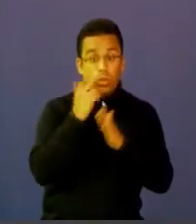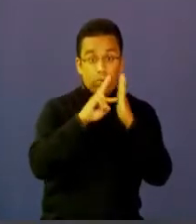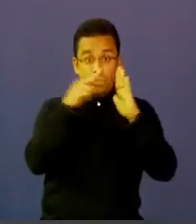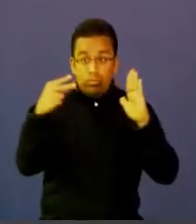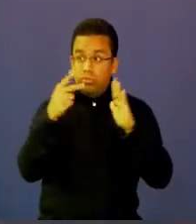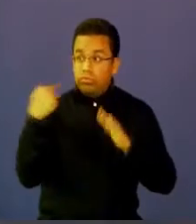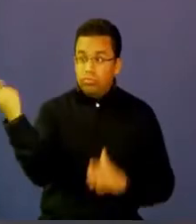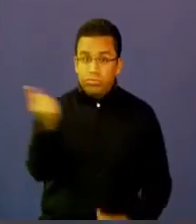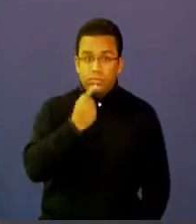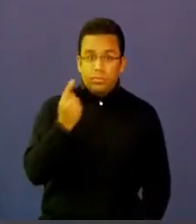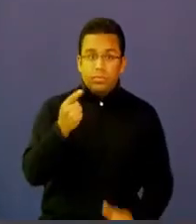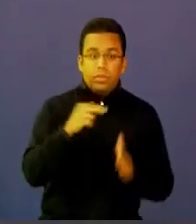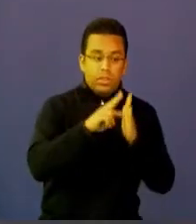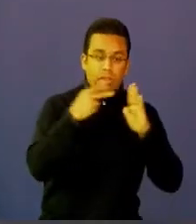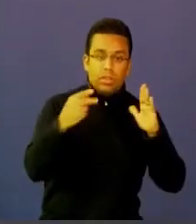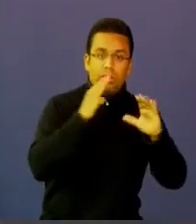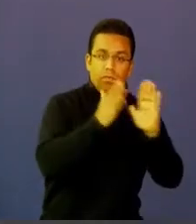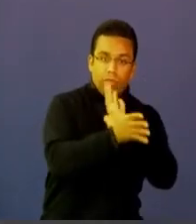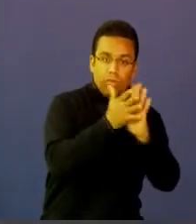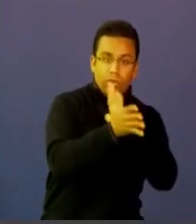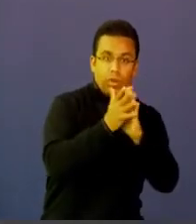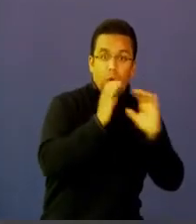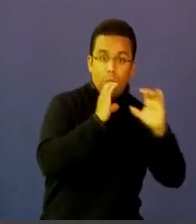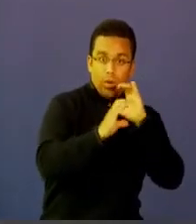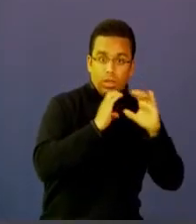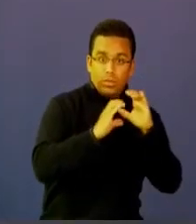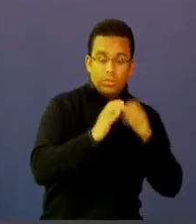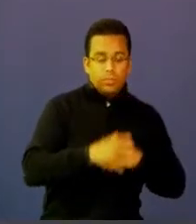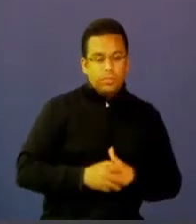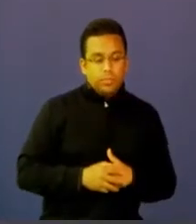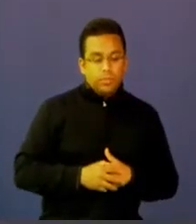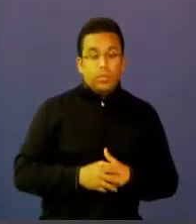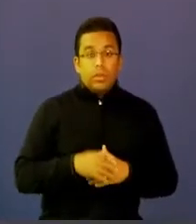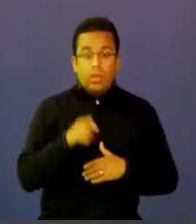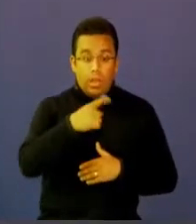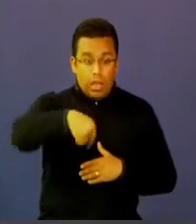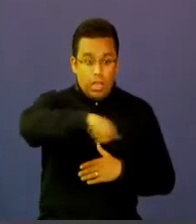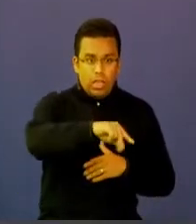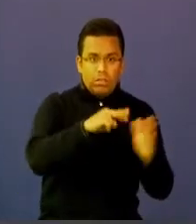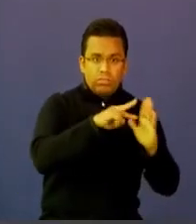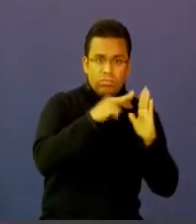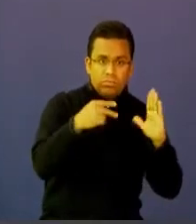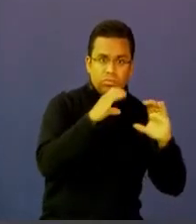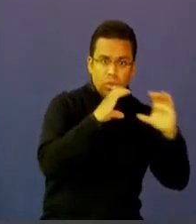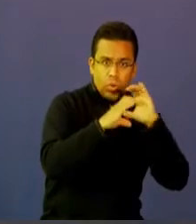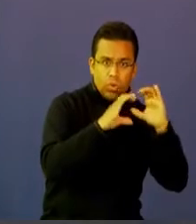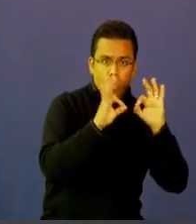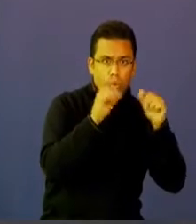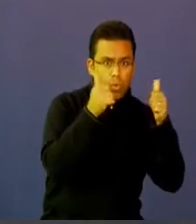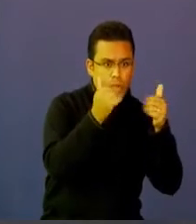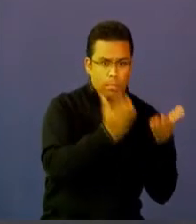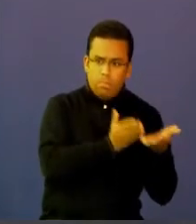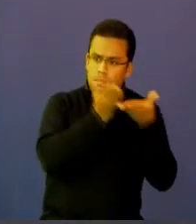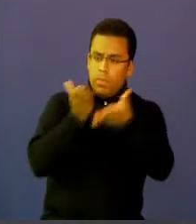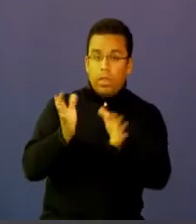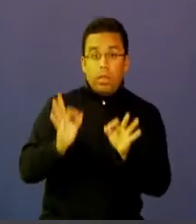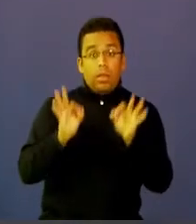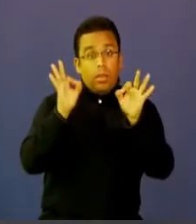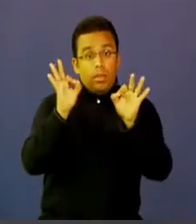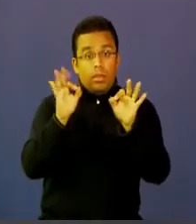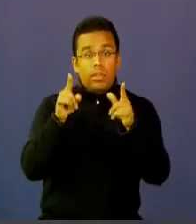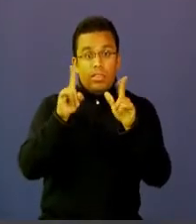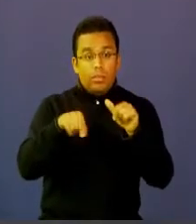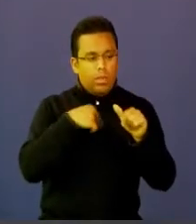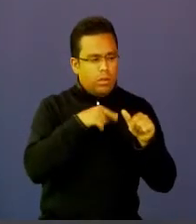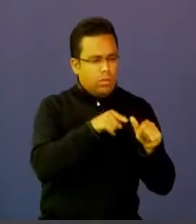las tecnologías de la información y las comunicaciones, plegadas de forma contundente y apropiando cada una de esas